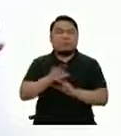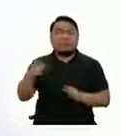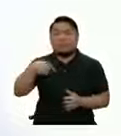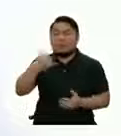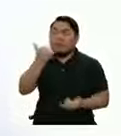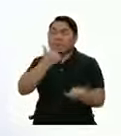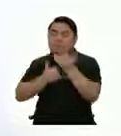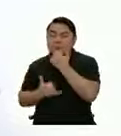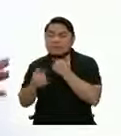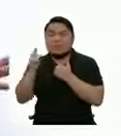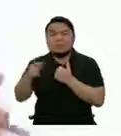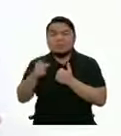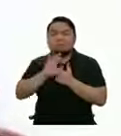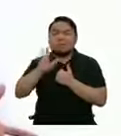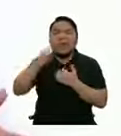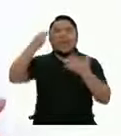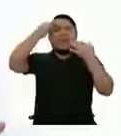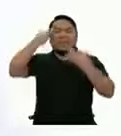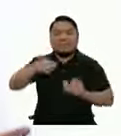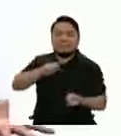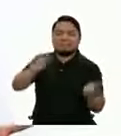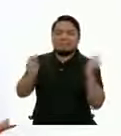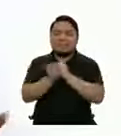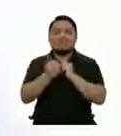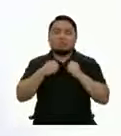una realidad adversa Que le dice Que ya no puede seguir adelante Adelante